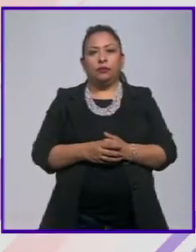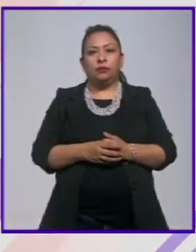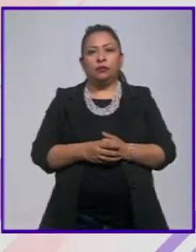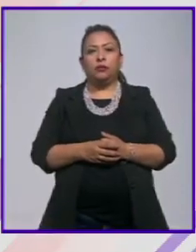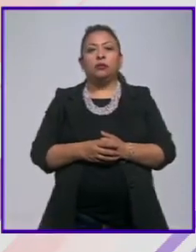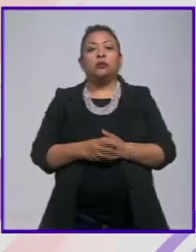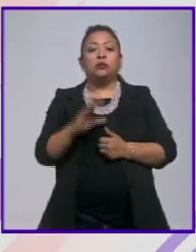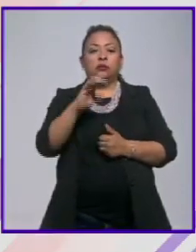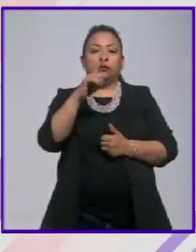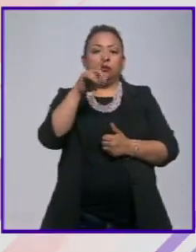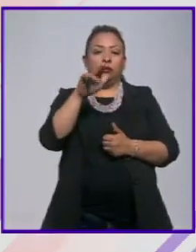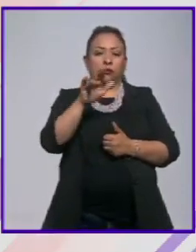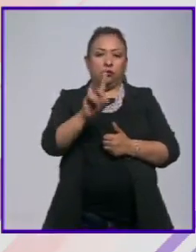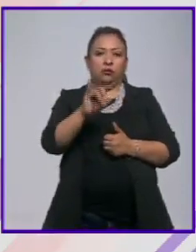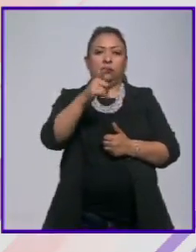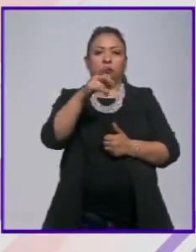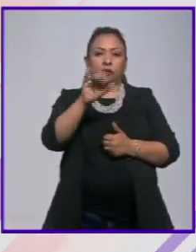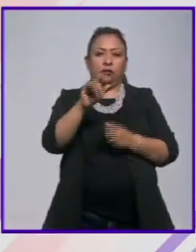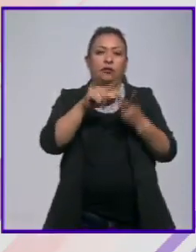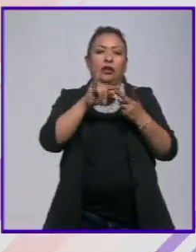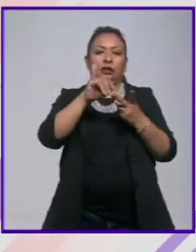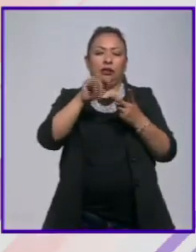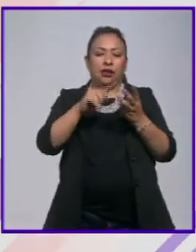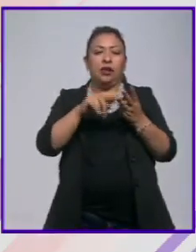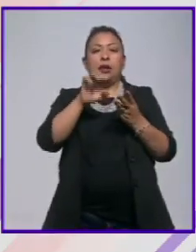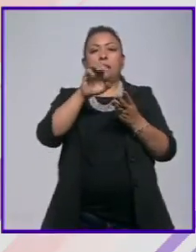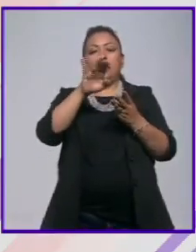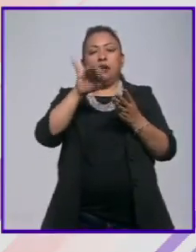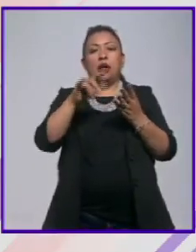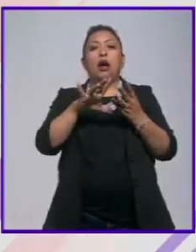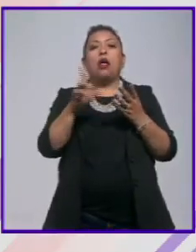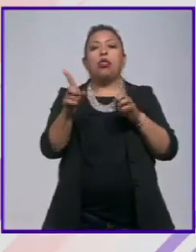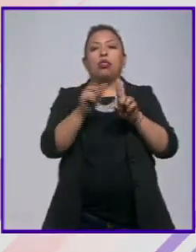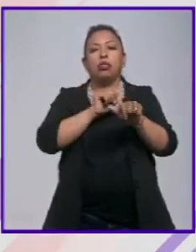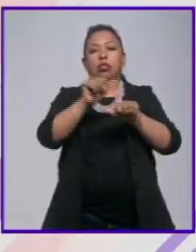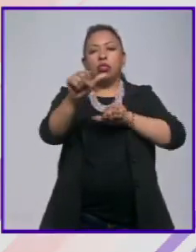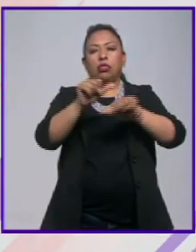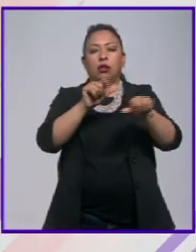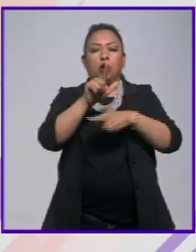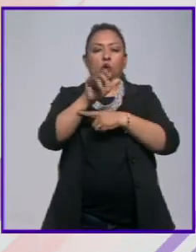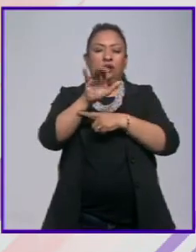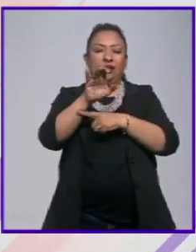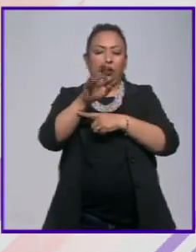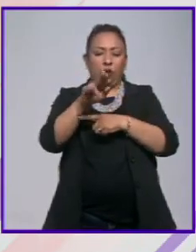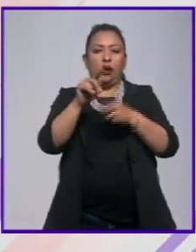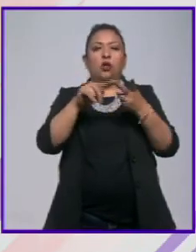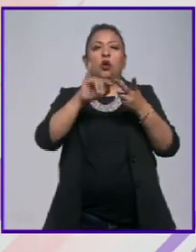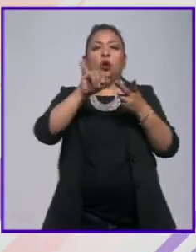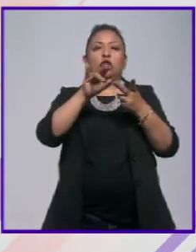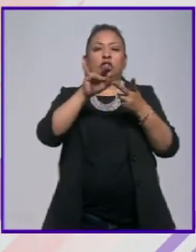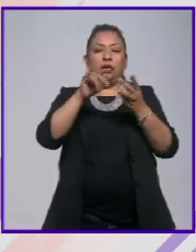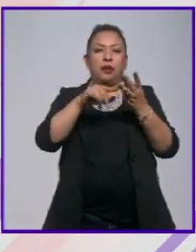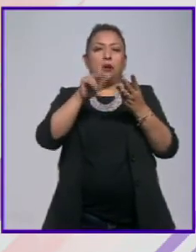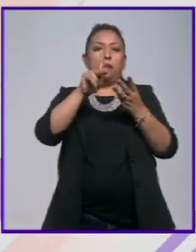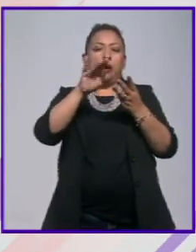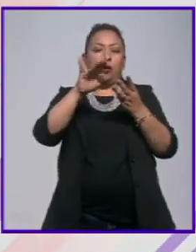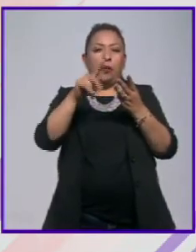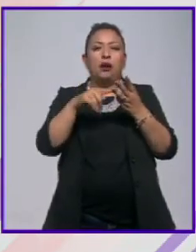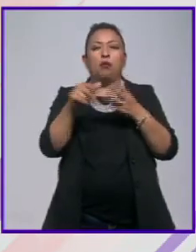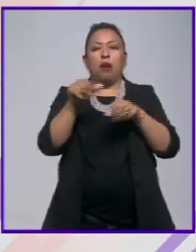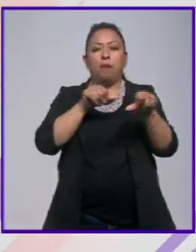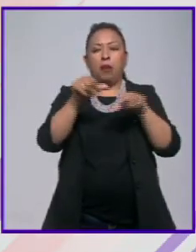Claudia García Isaí Flores y Emiliano Ulloa quienes alternan funciones con Luis Eduardo Ye José Cremayer y Pablo Marín